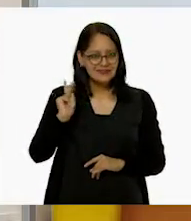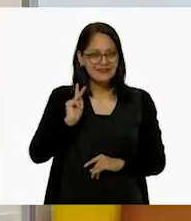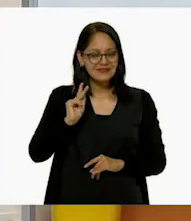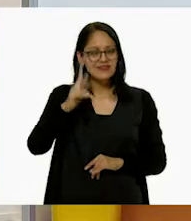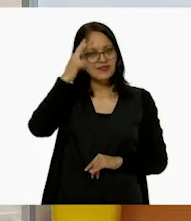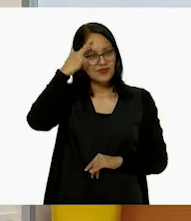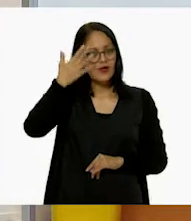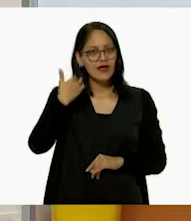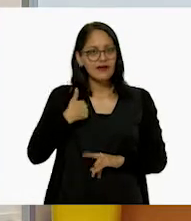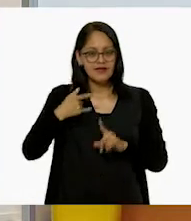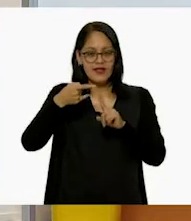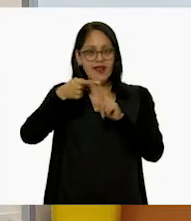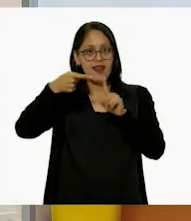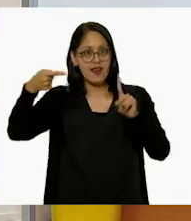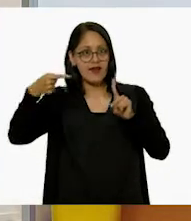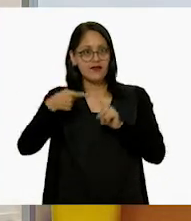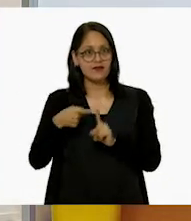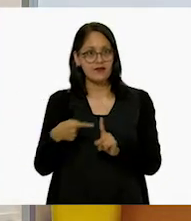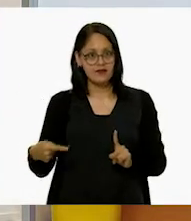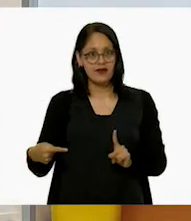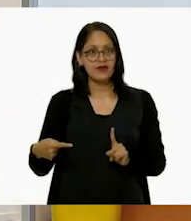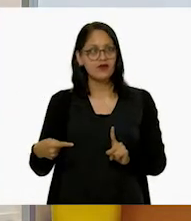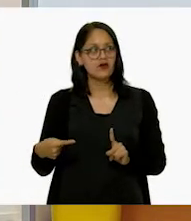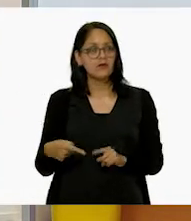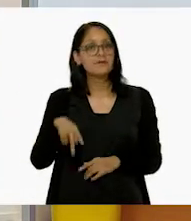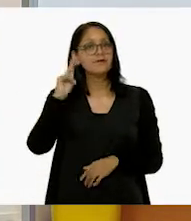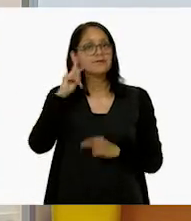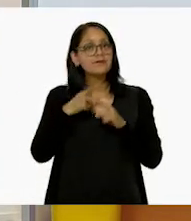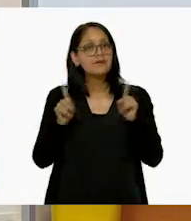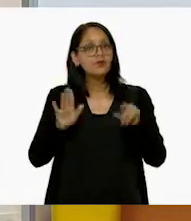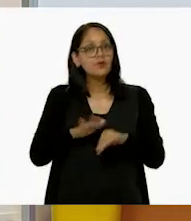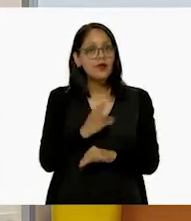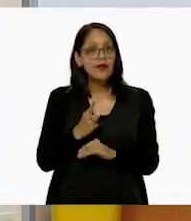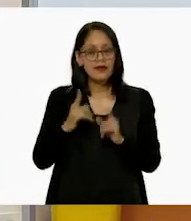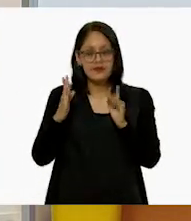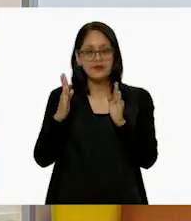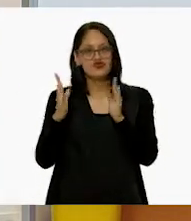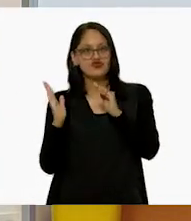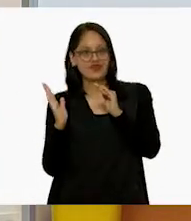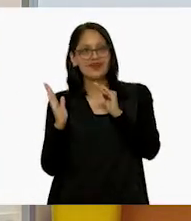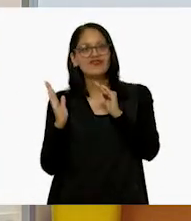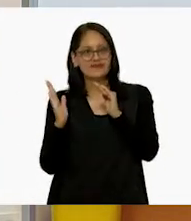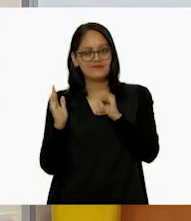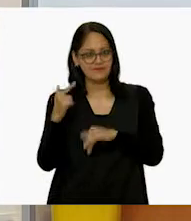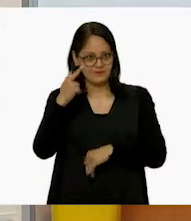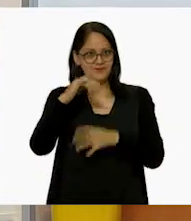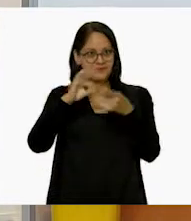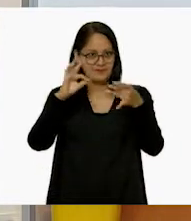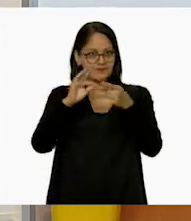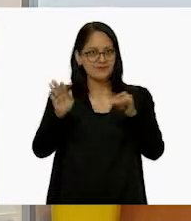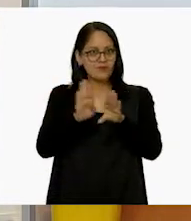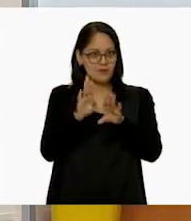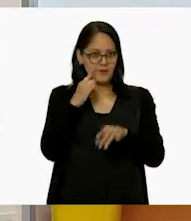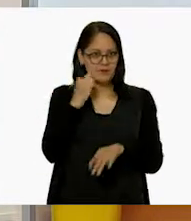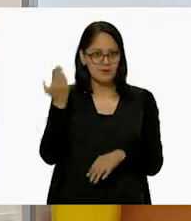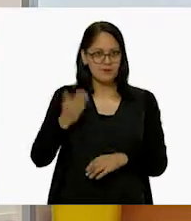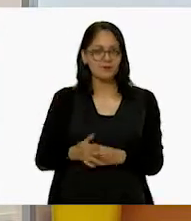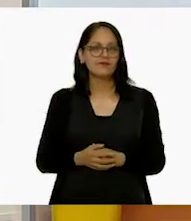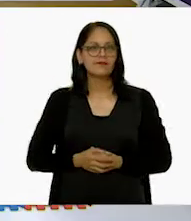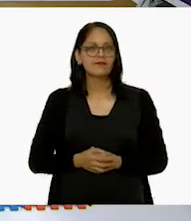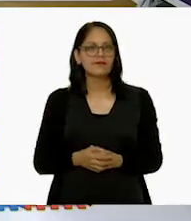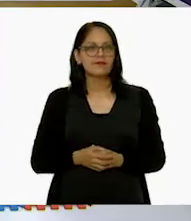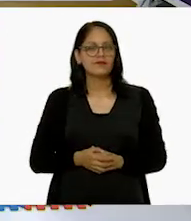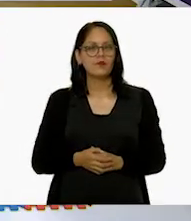yo que eran dos lados largos y dos cortos. Pero la diferencia es que están un poquito chiquitos. Ahorita les voy a enseñar cómo es que queda.